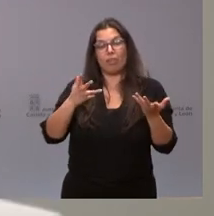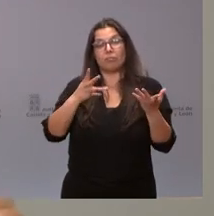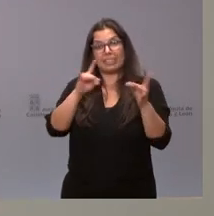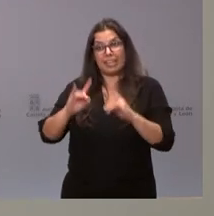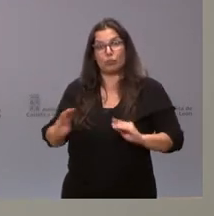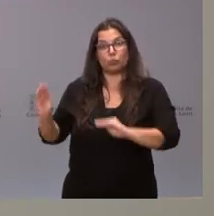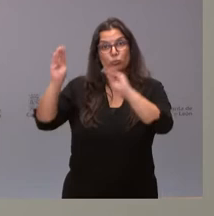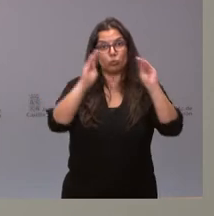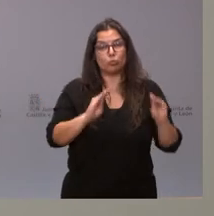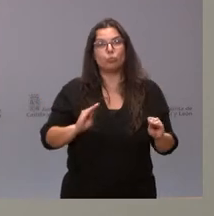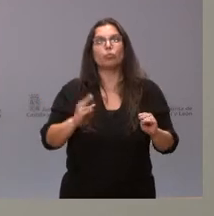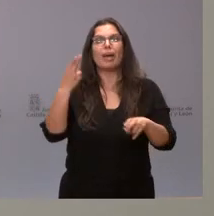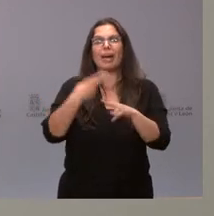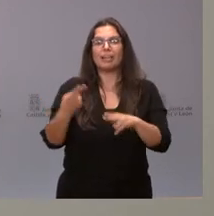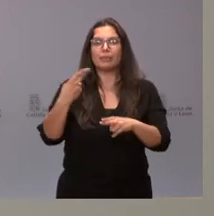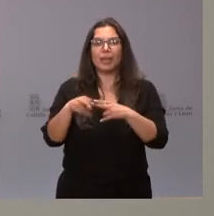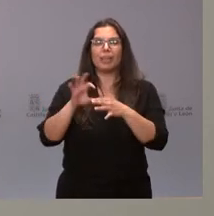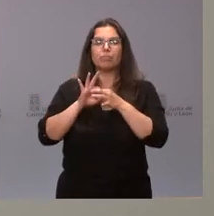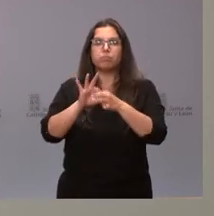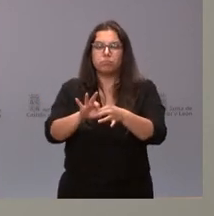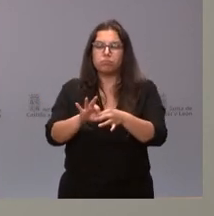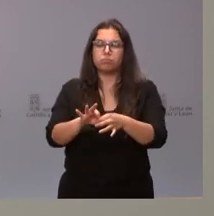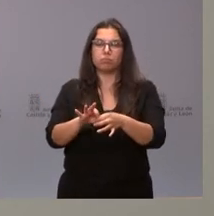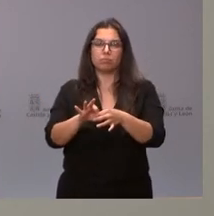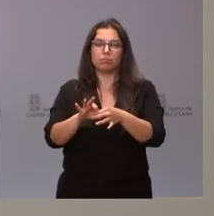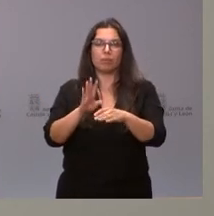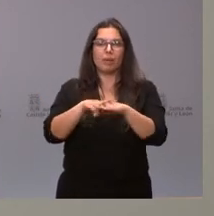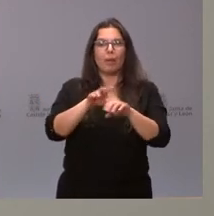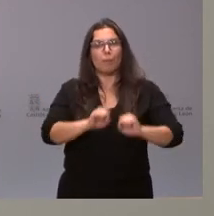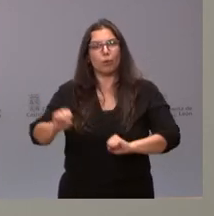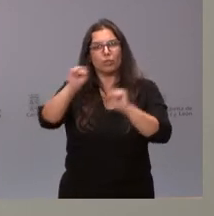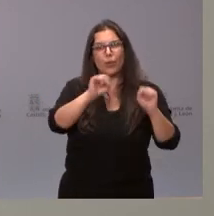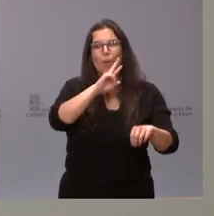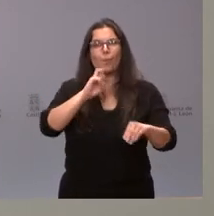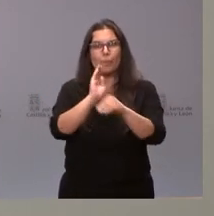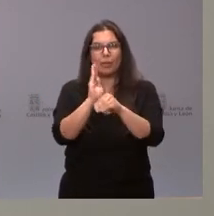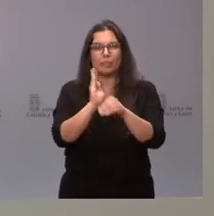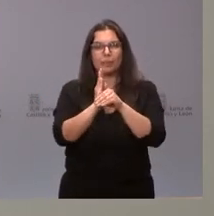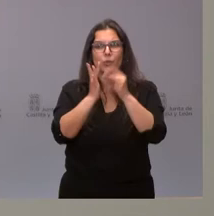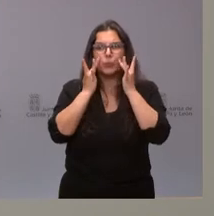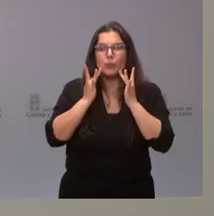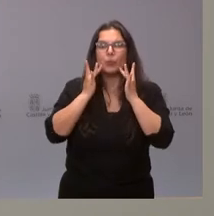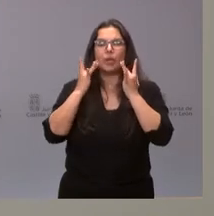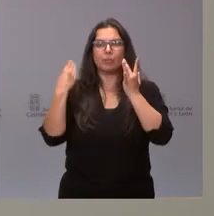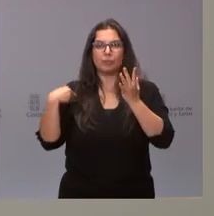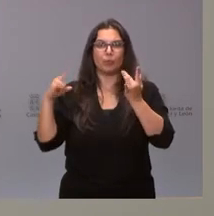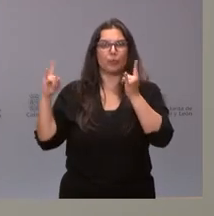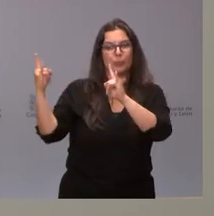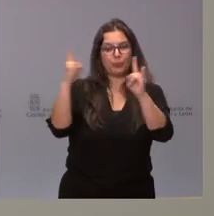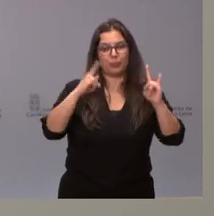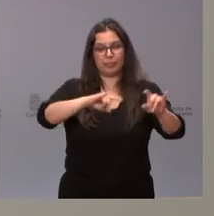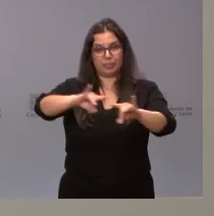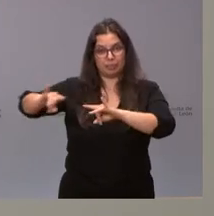actividades en el ámbito de la protección, del mantenimiento de los propios terrenos